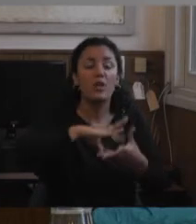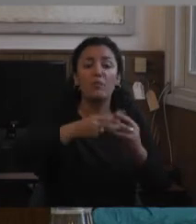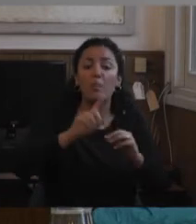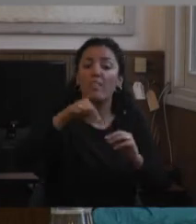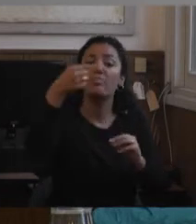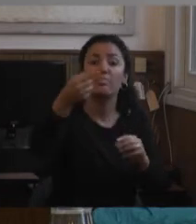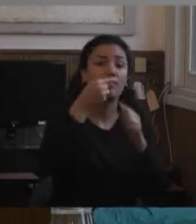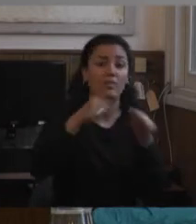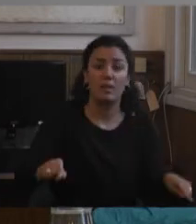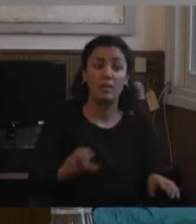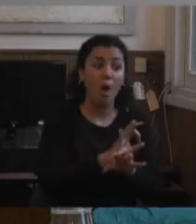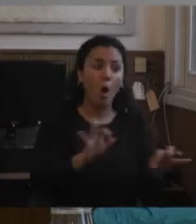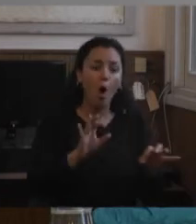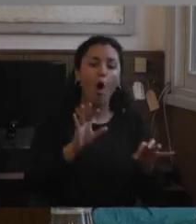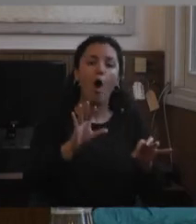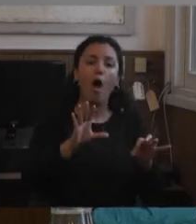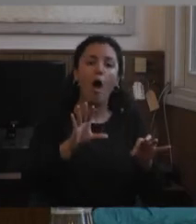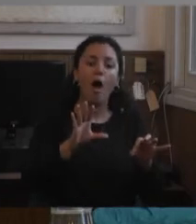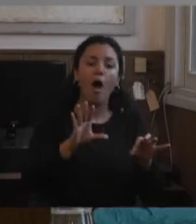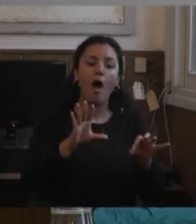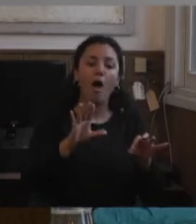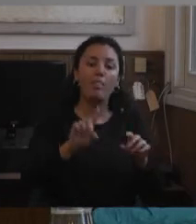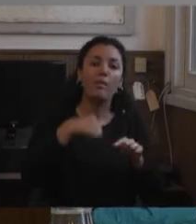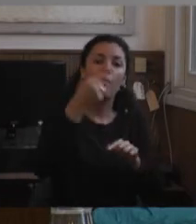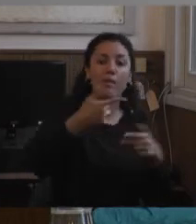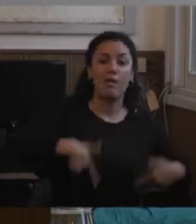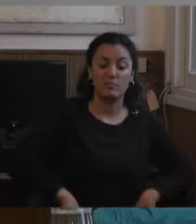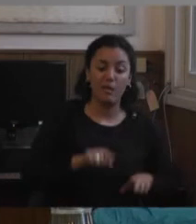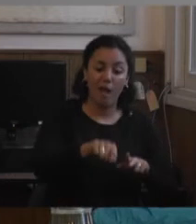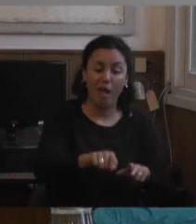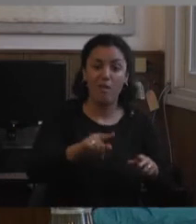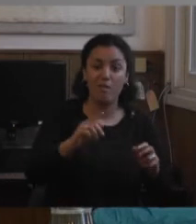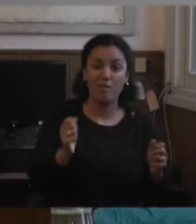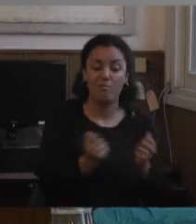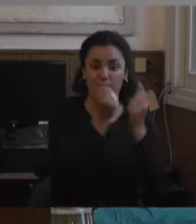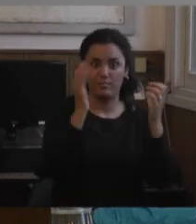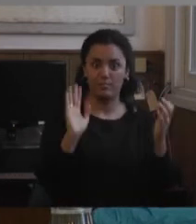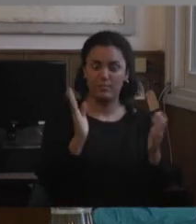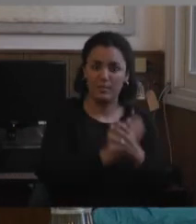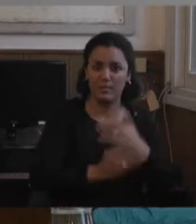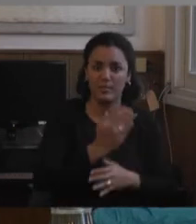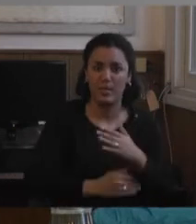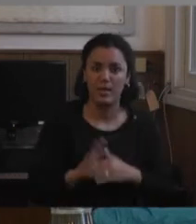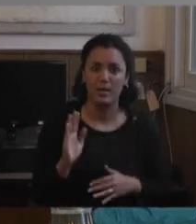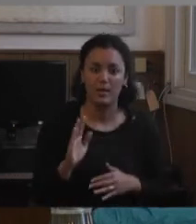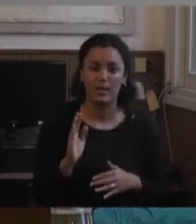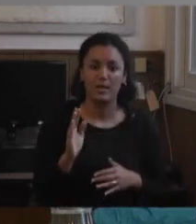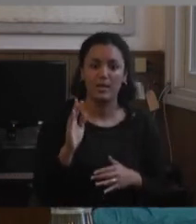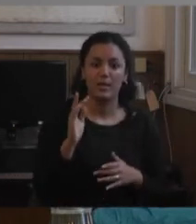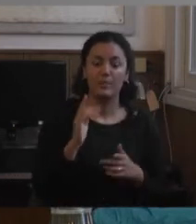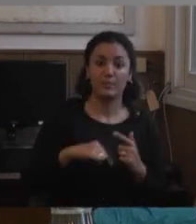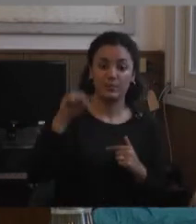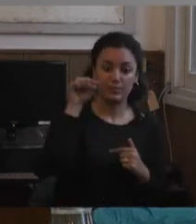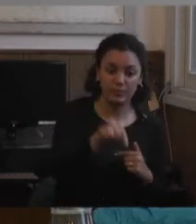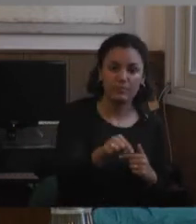por la vida o la habían adquirido. Y si la habían adquirido y era muy importante en qué momento de la vida lo habían adquirido para saber si estaba en un proceso